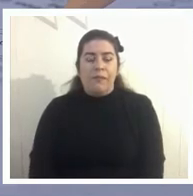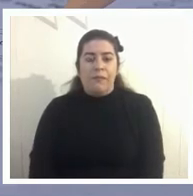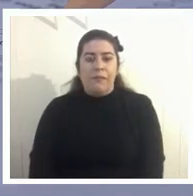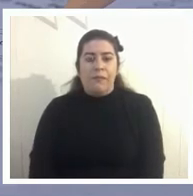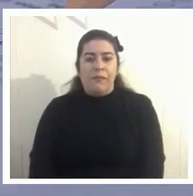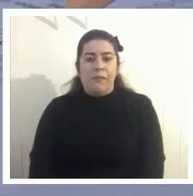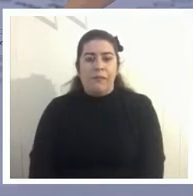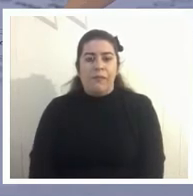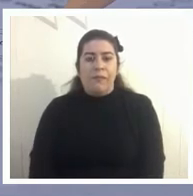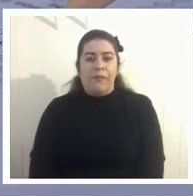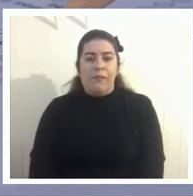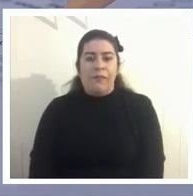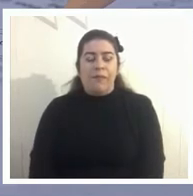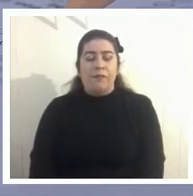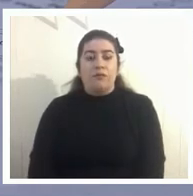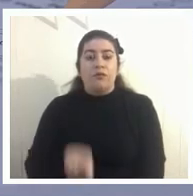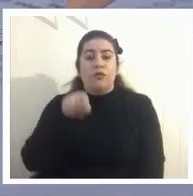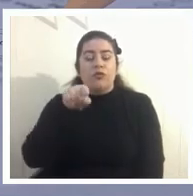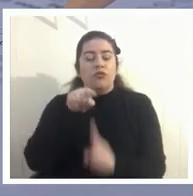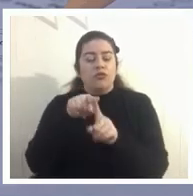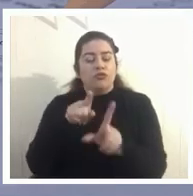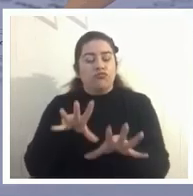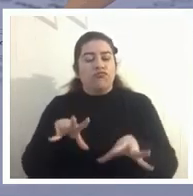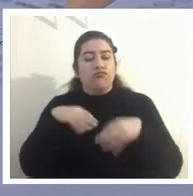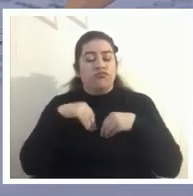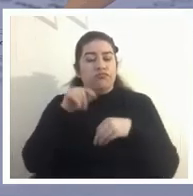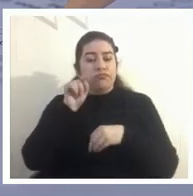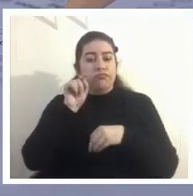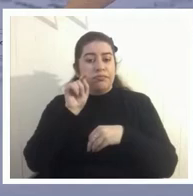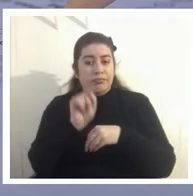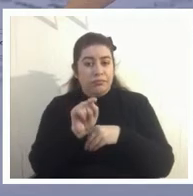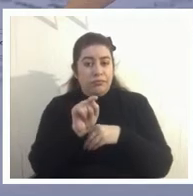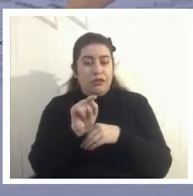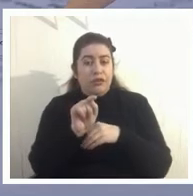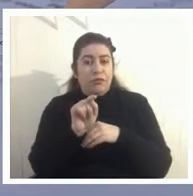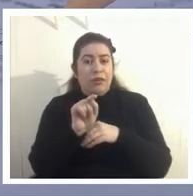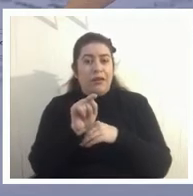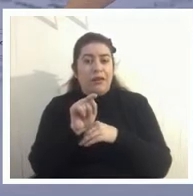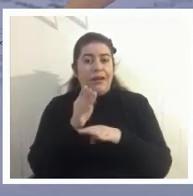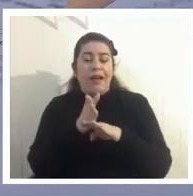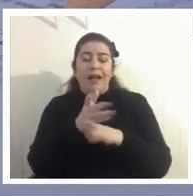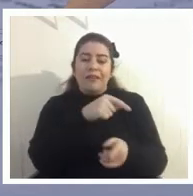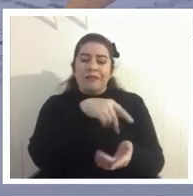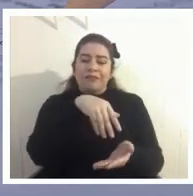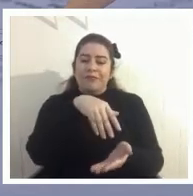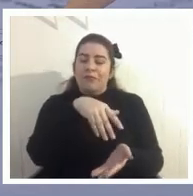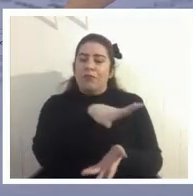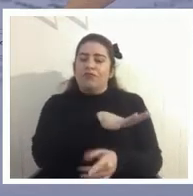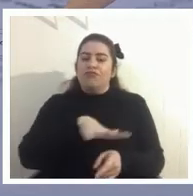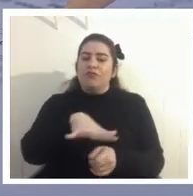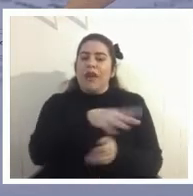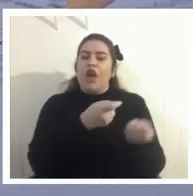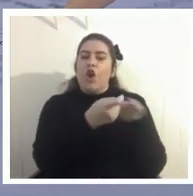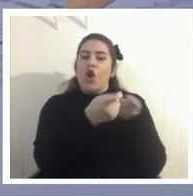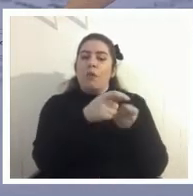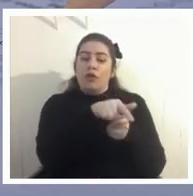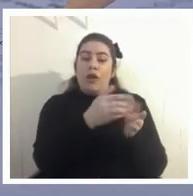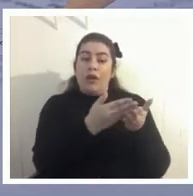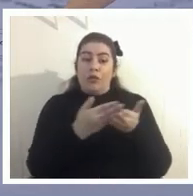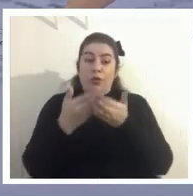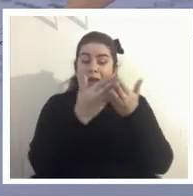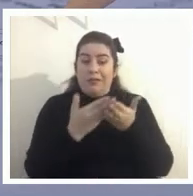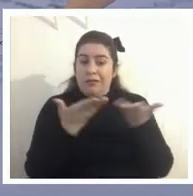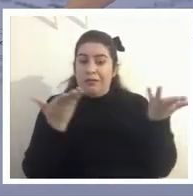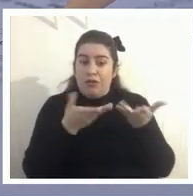es que cuando tomas en consideración cierto el antecedente socioeconómico por ejemplo de los alumnos